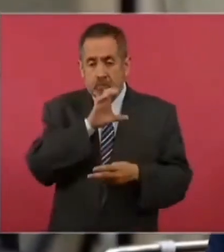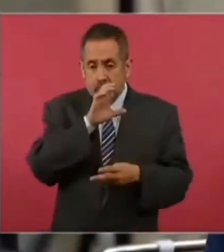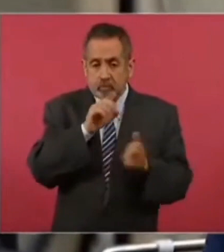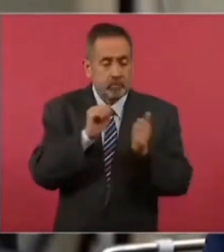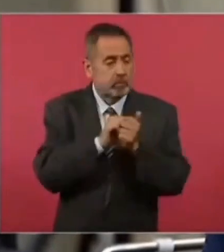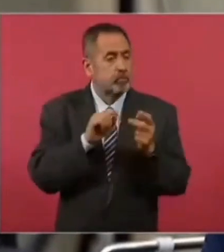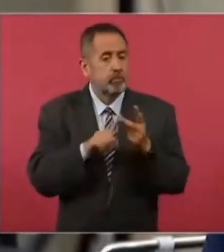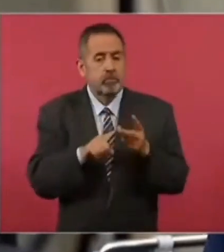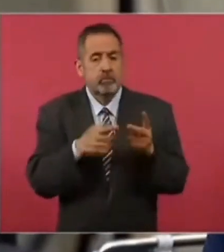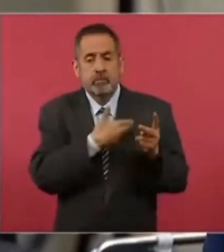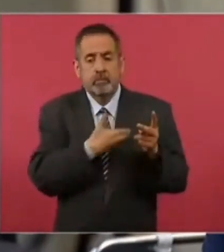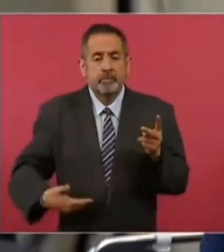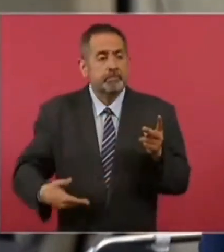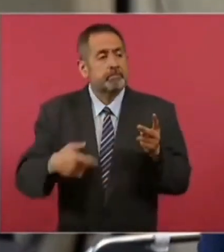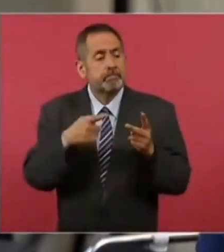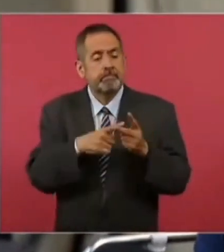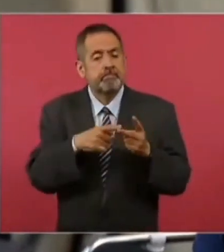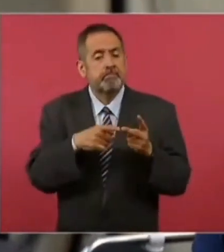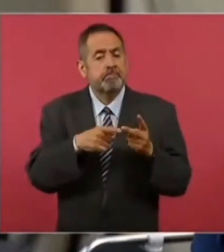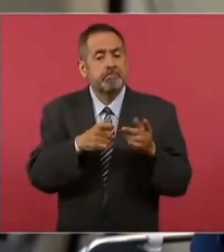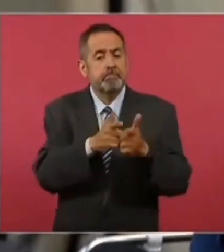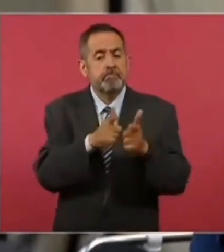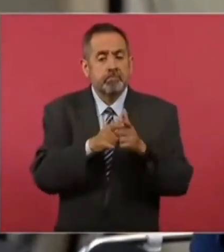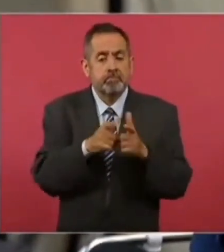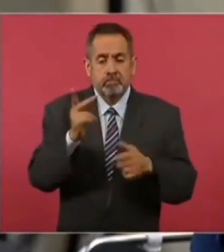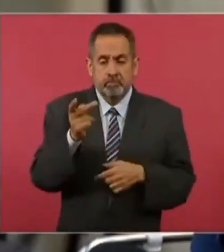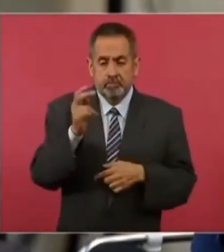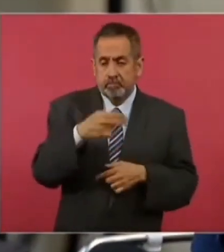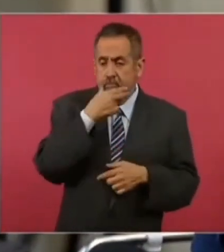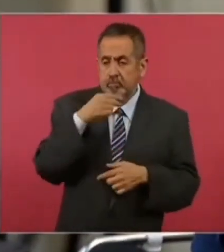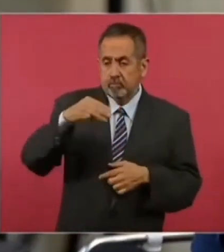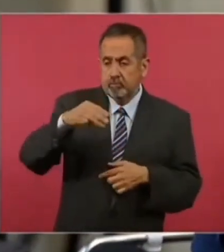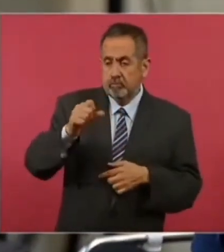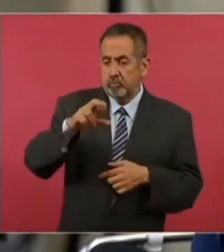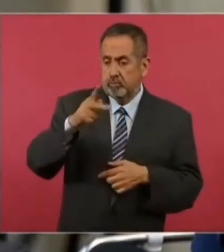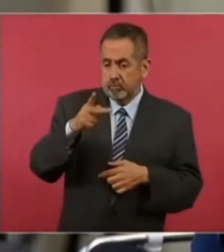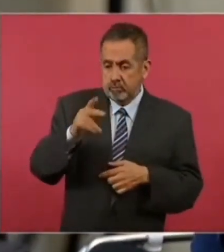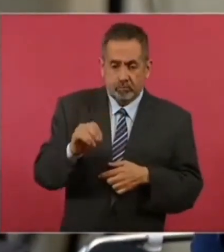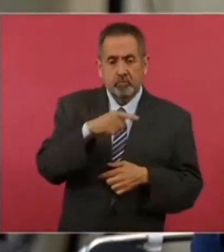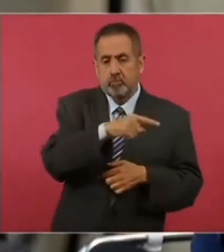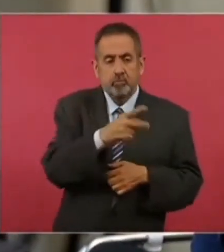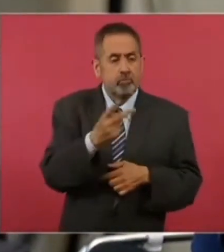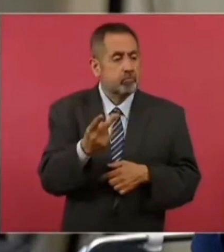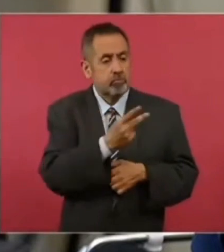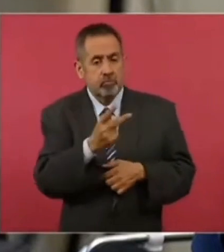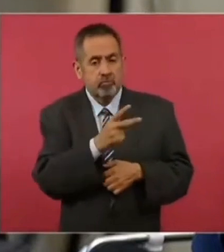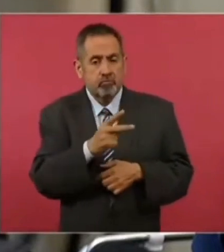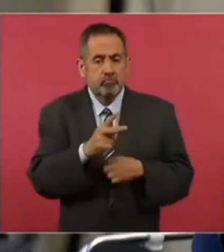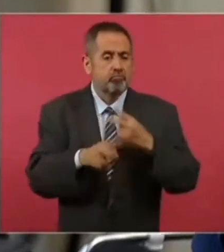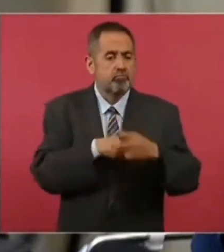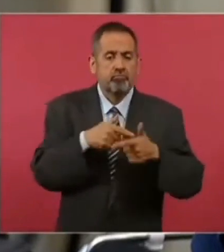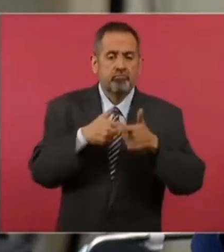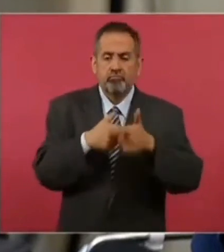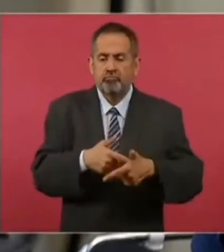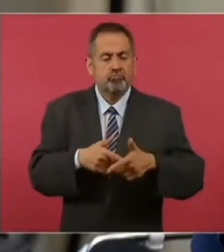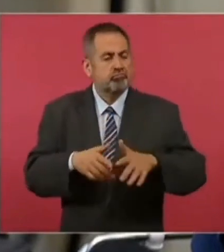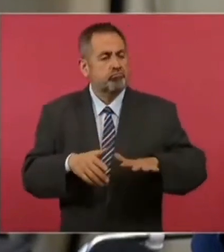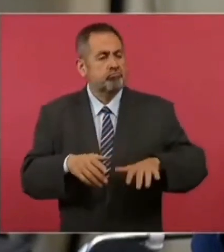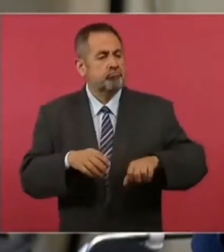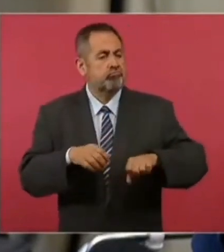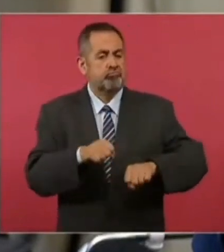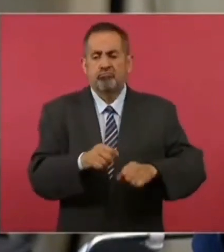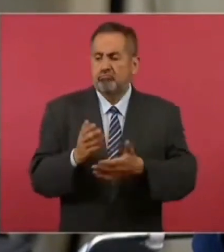conjunto con el presidente del partido del PAN, Marco Cortés, anunciando que ellos van a mantener un sistema